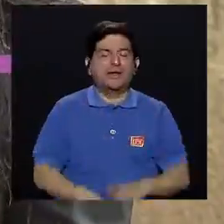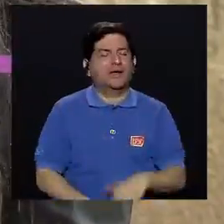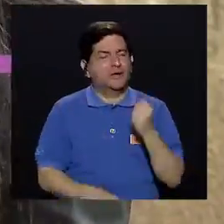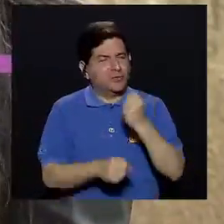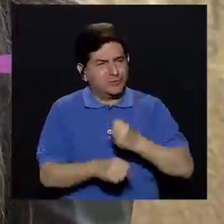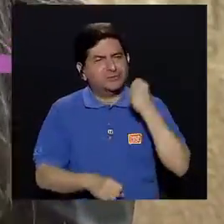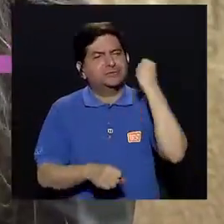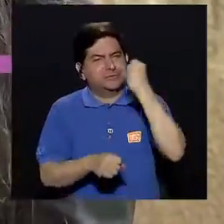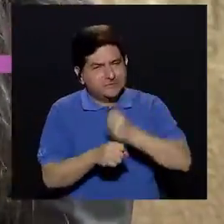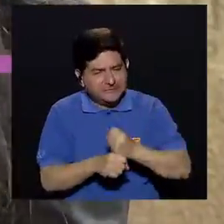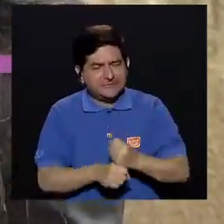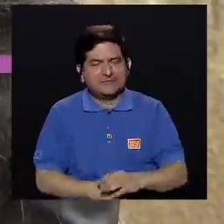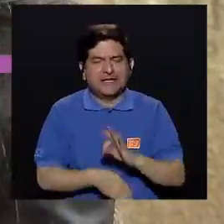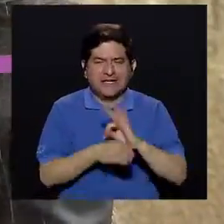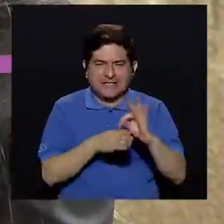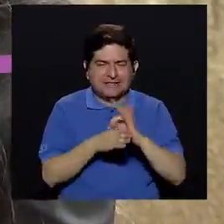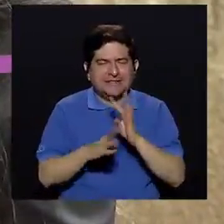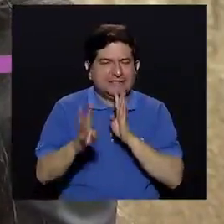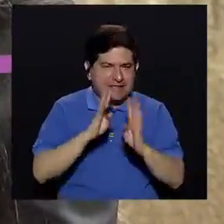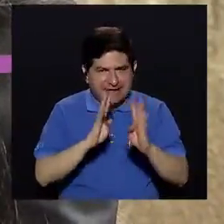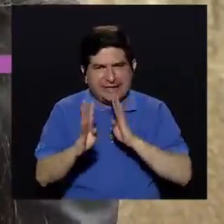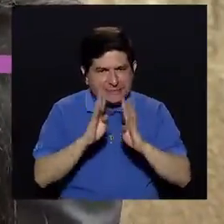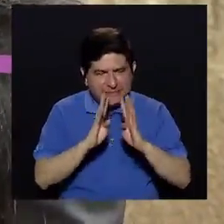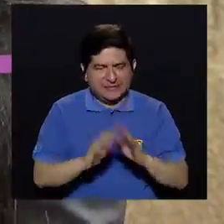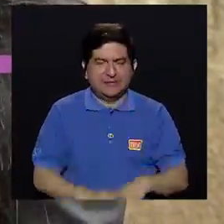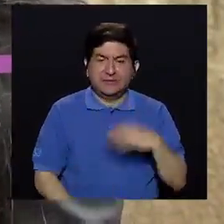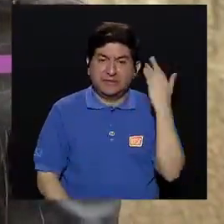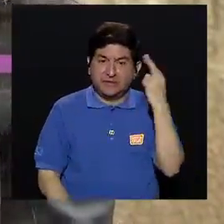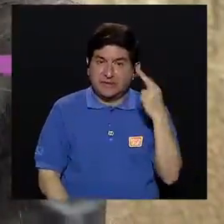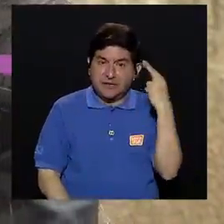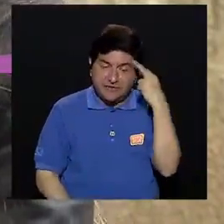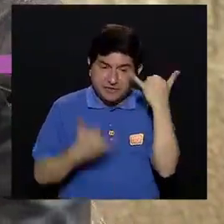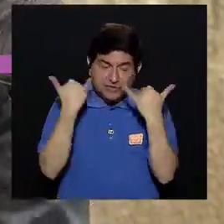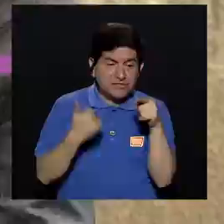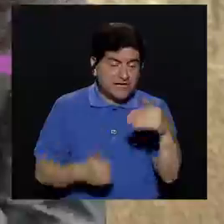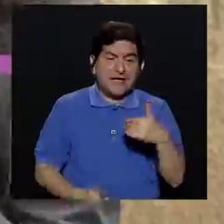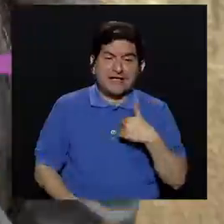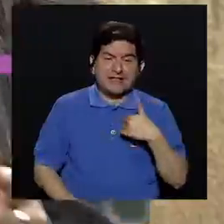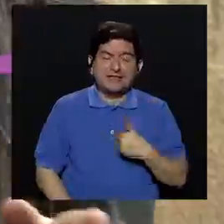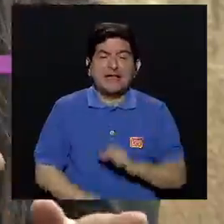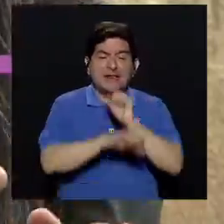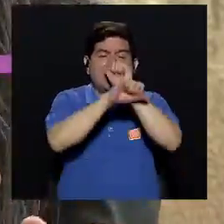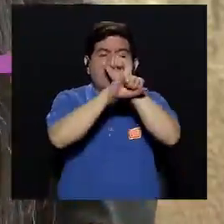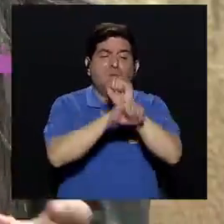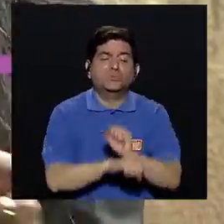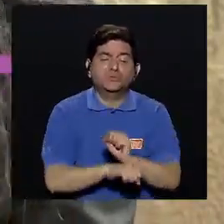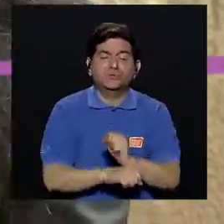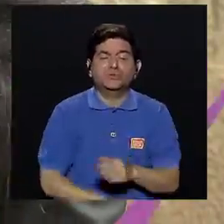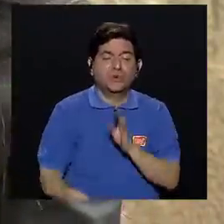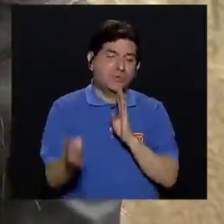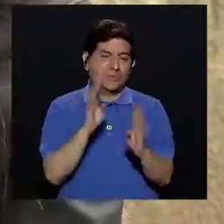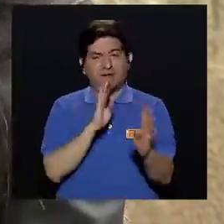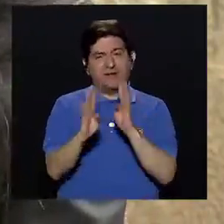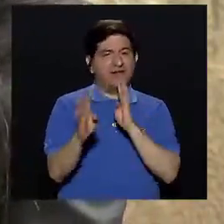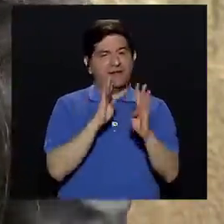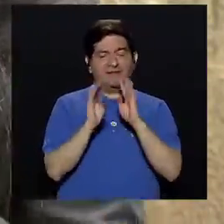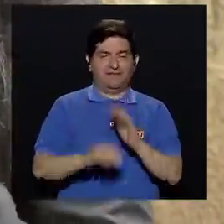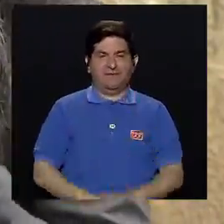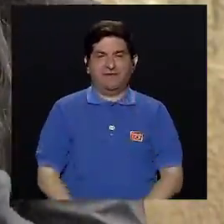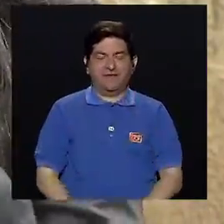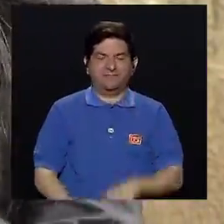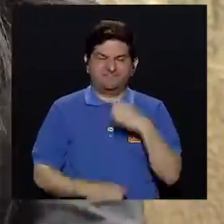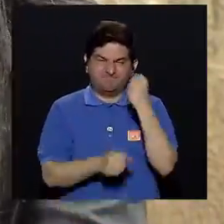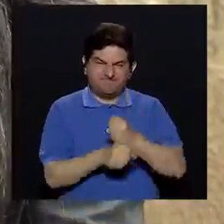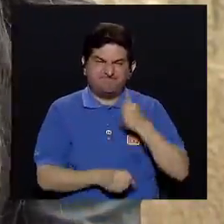trabajar mucho más la terapia de lenguaje, ¿por qué? Porque el niño ya tiene un hábito adquirido de hablar, entonces